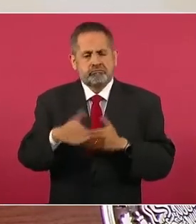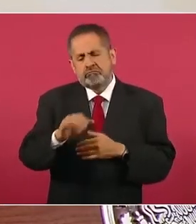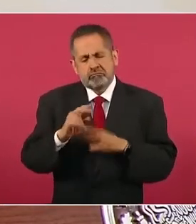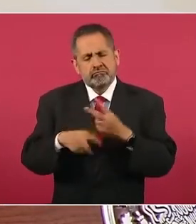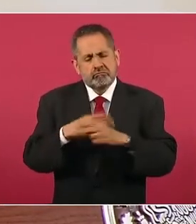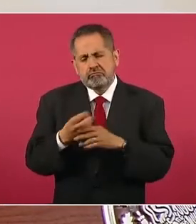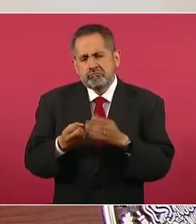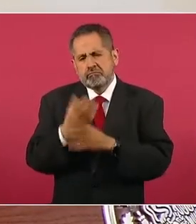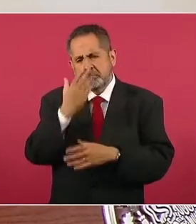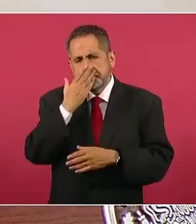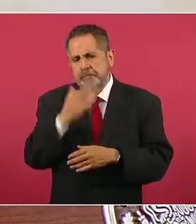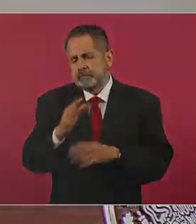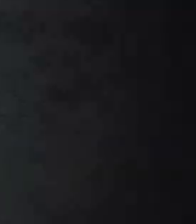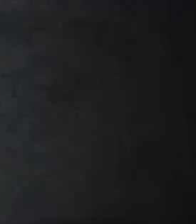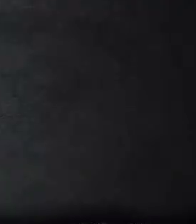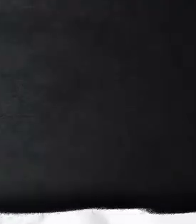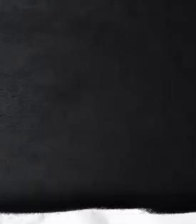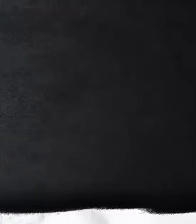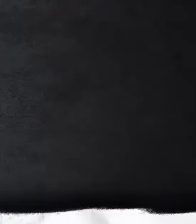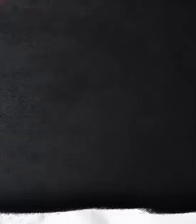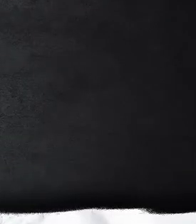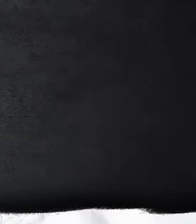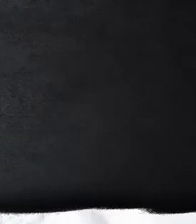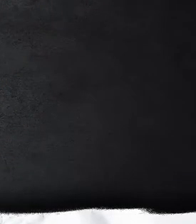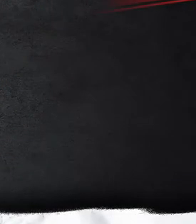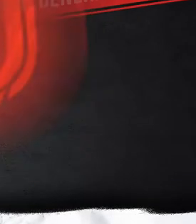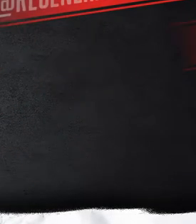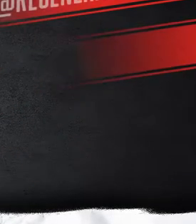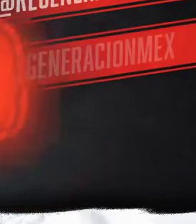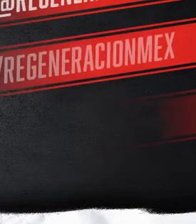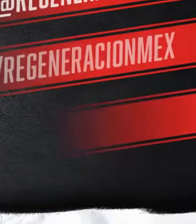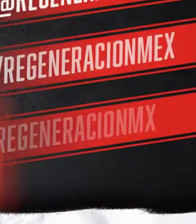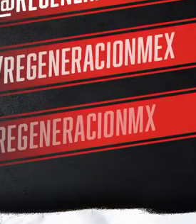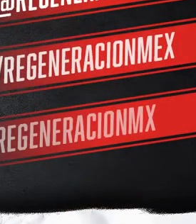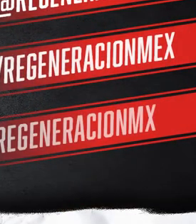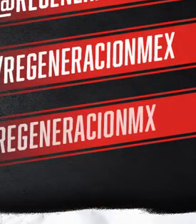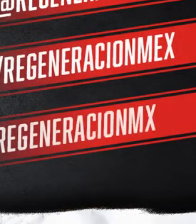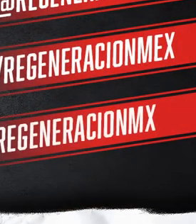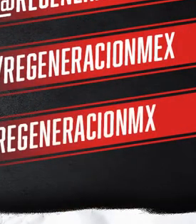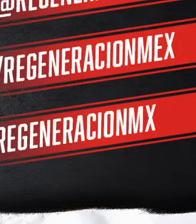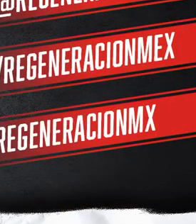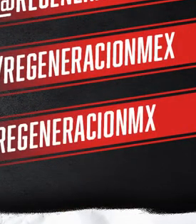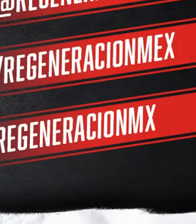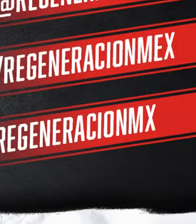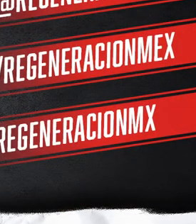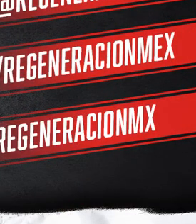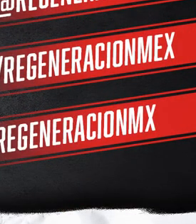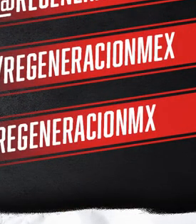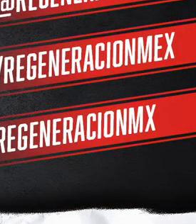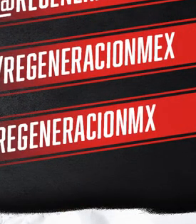funcionando bastante. Bien. No. No. No.